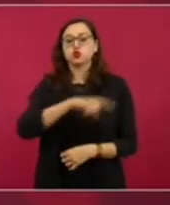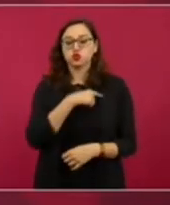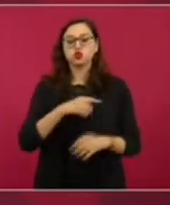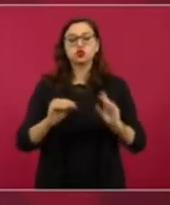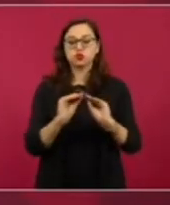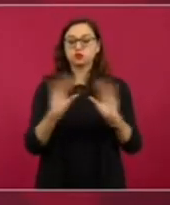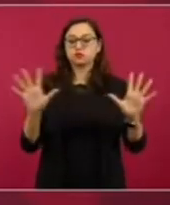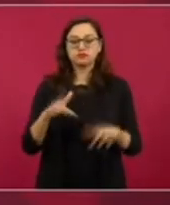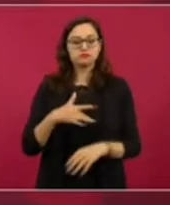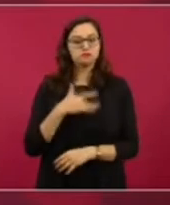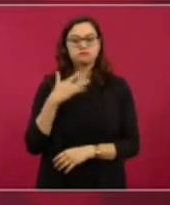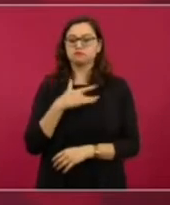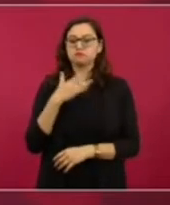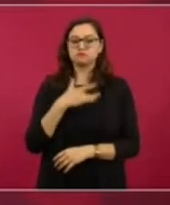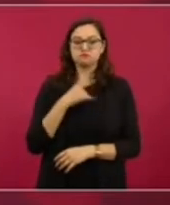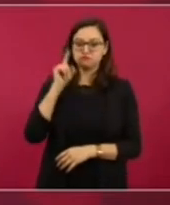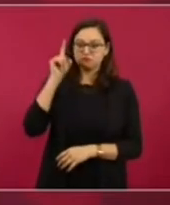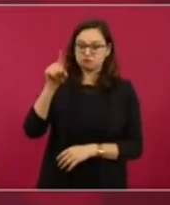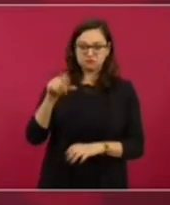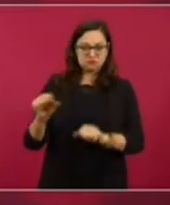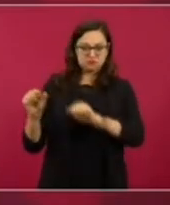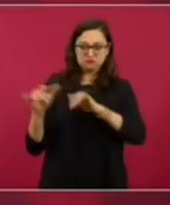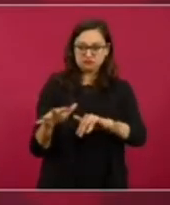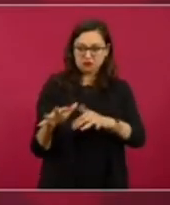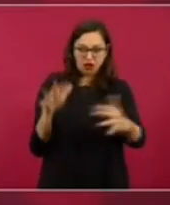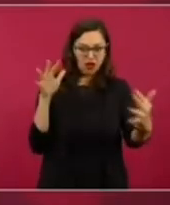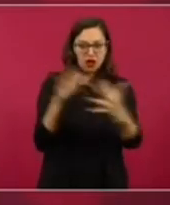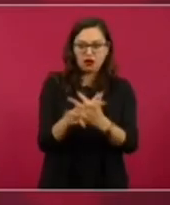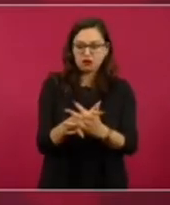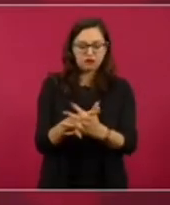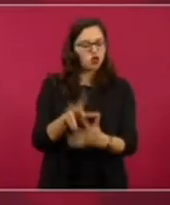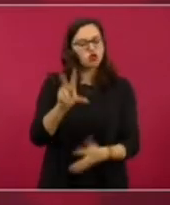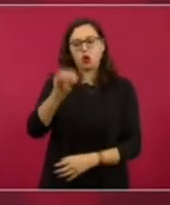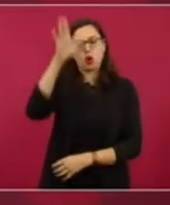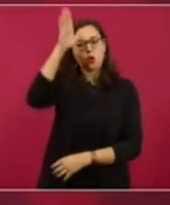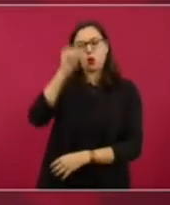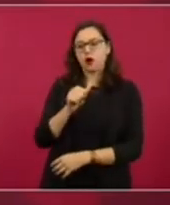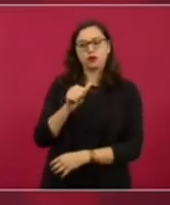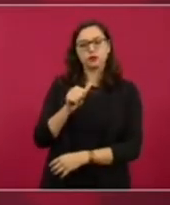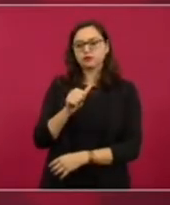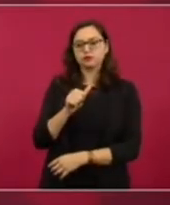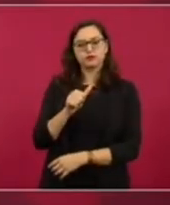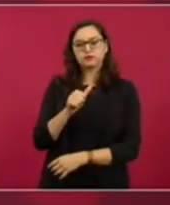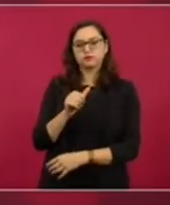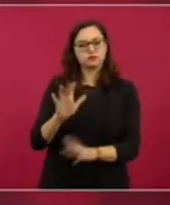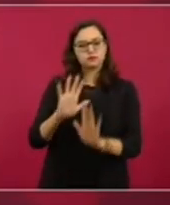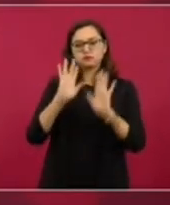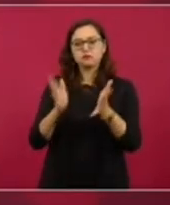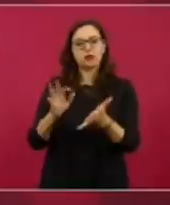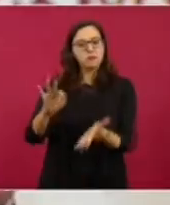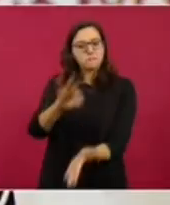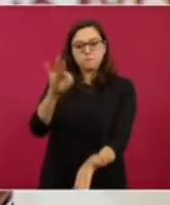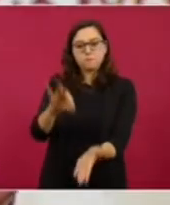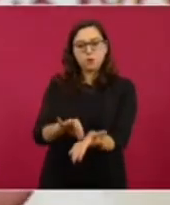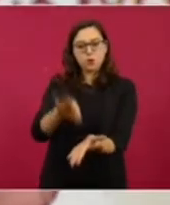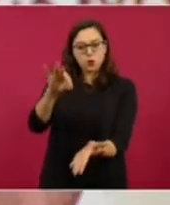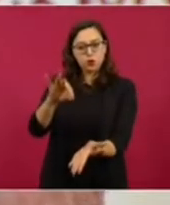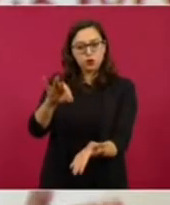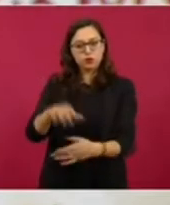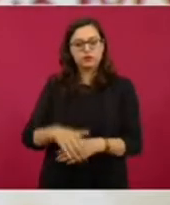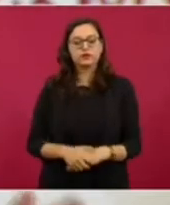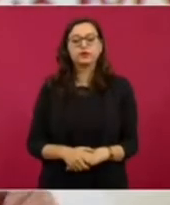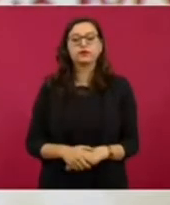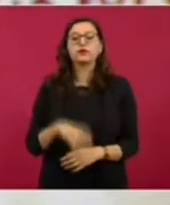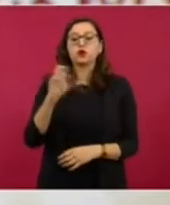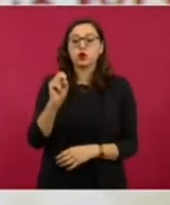Condenamos enérgicamente la invasión de Ucrania, no hay más que decir eso. La resolución de la